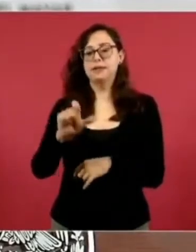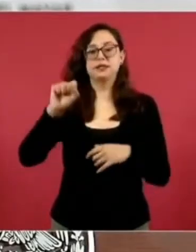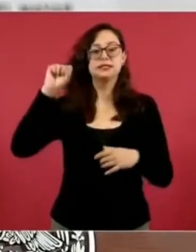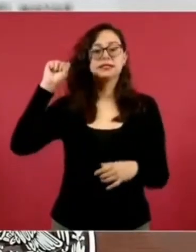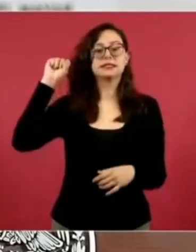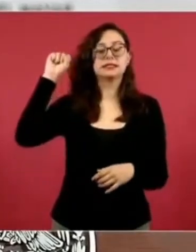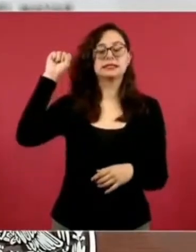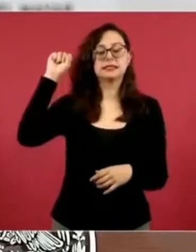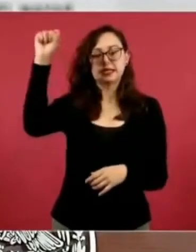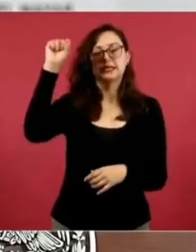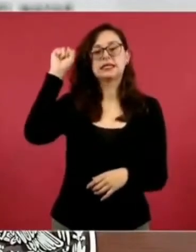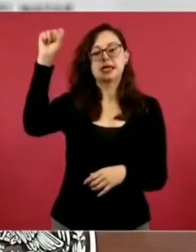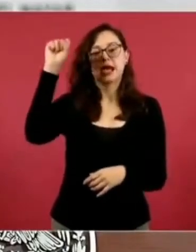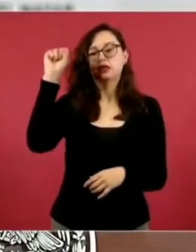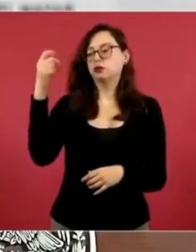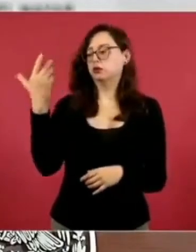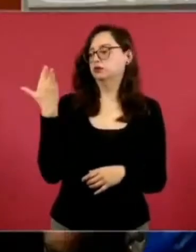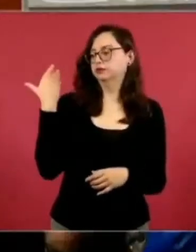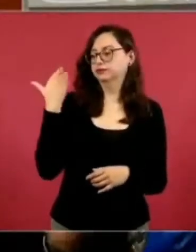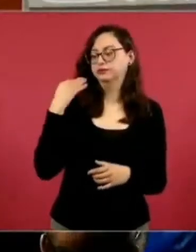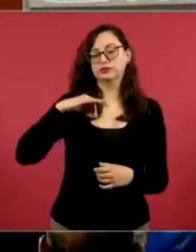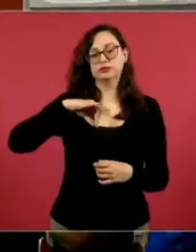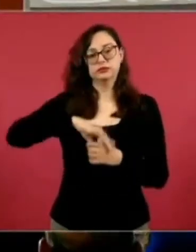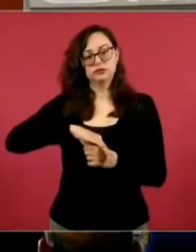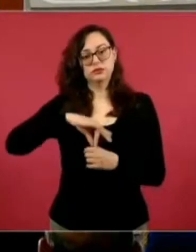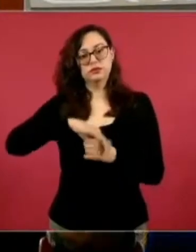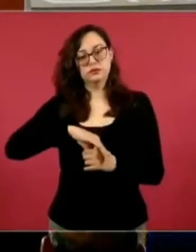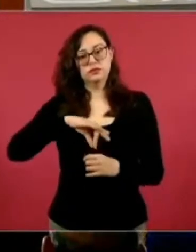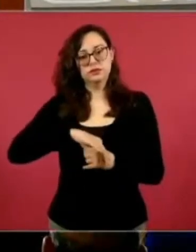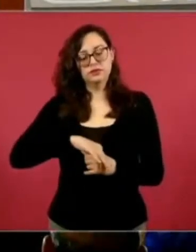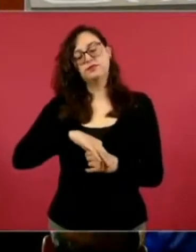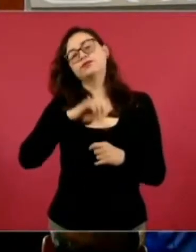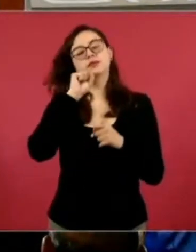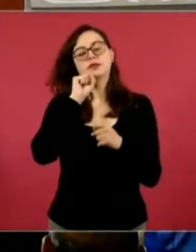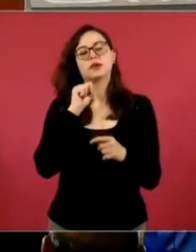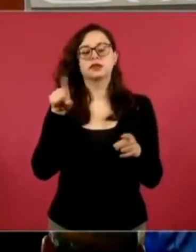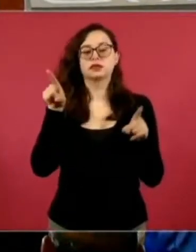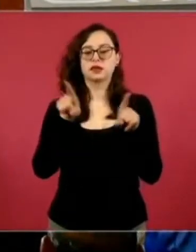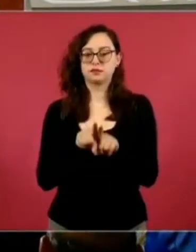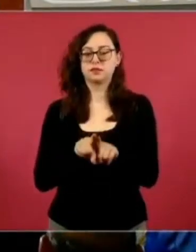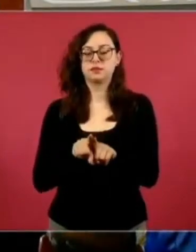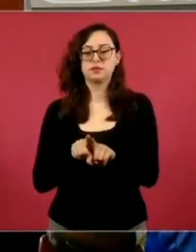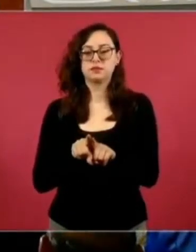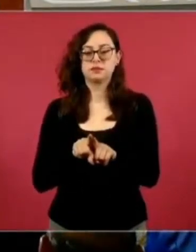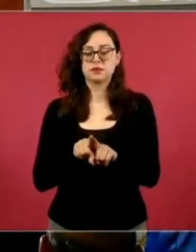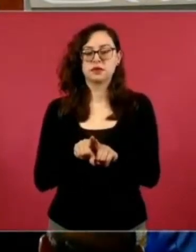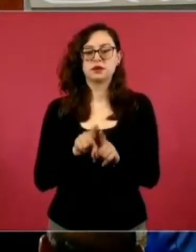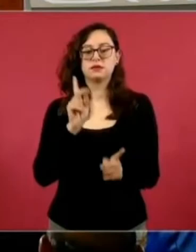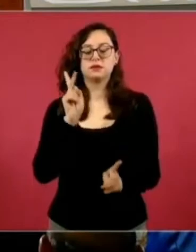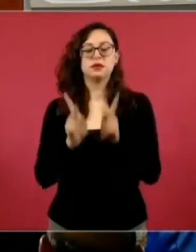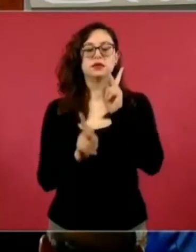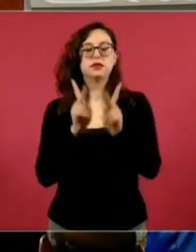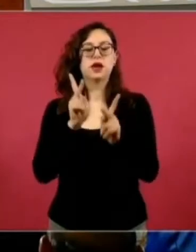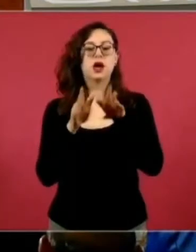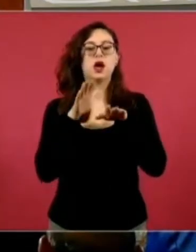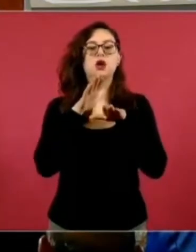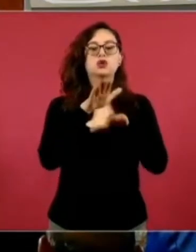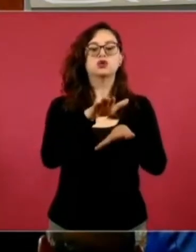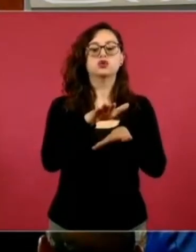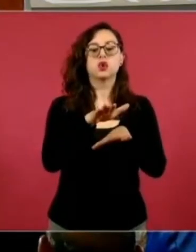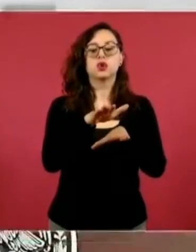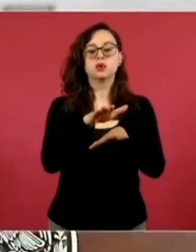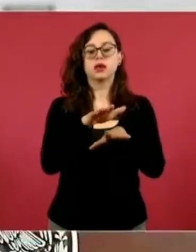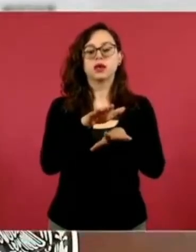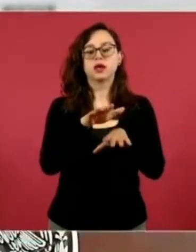acontecieron hace algunos días, así como de los eventos también que tuvieron lugar en la